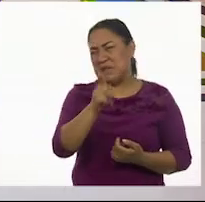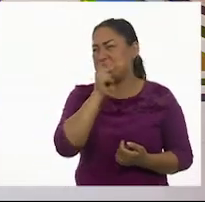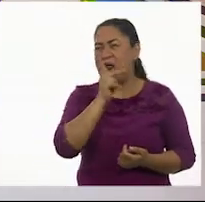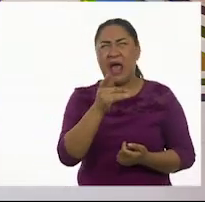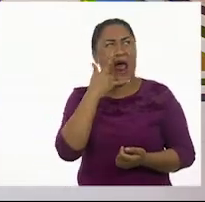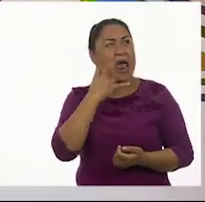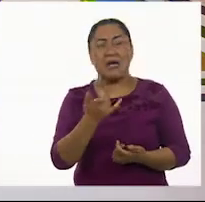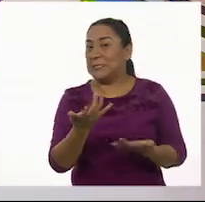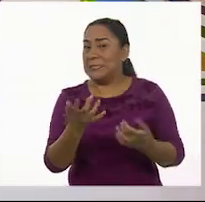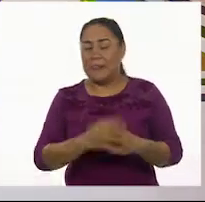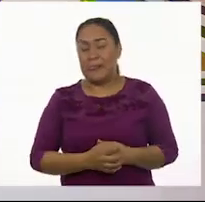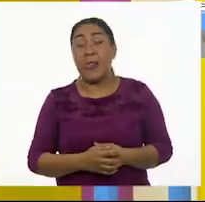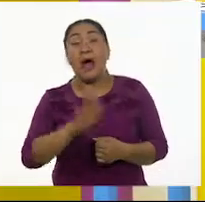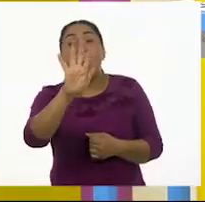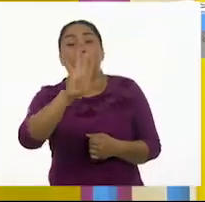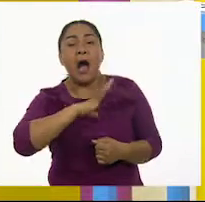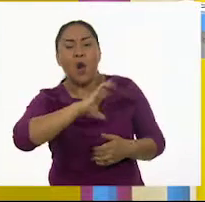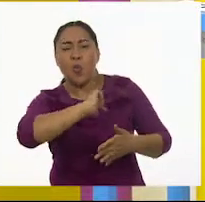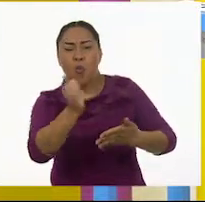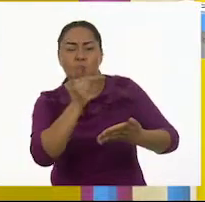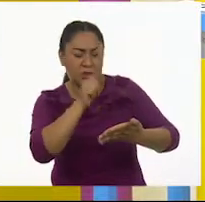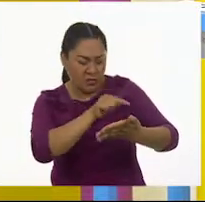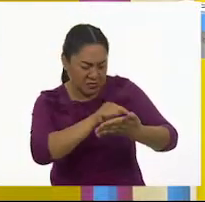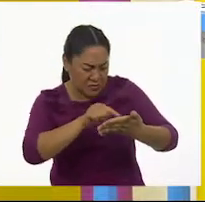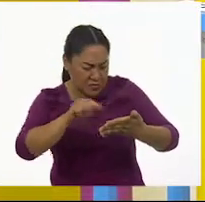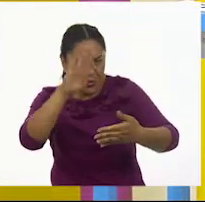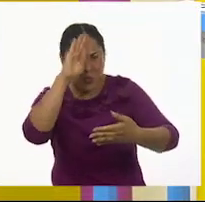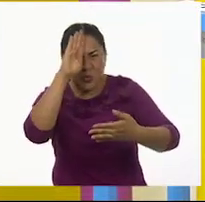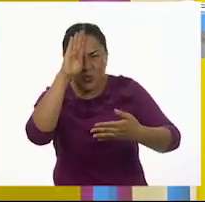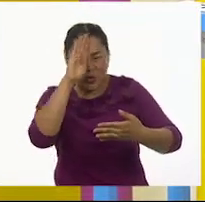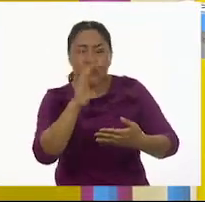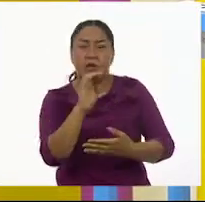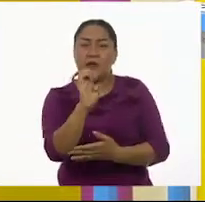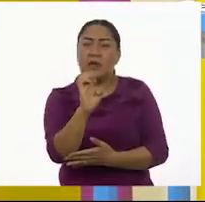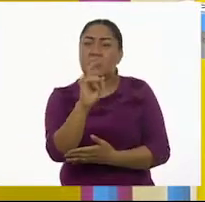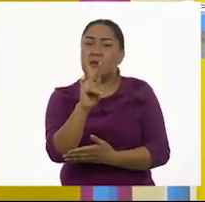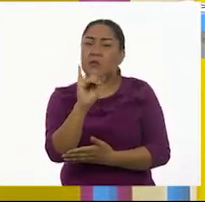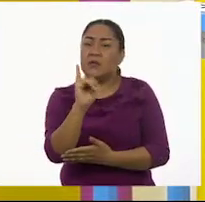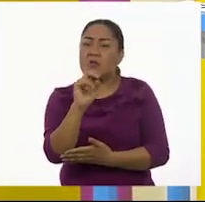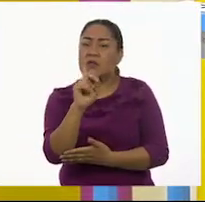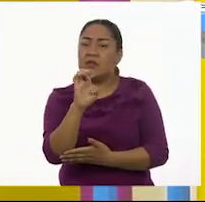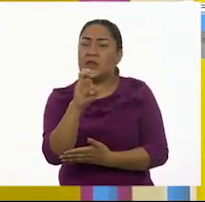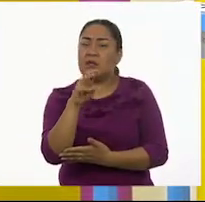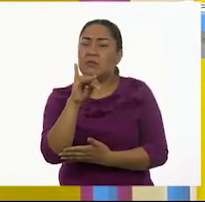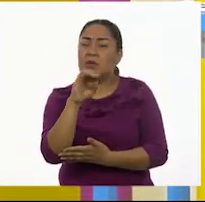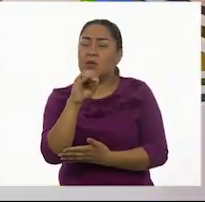esa palabra, sí. Aquí hay otra palabra larga y muy rara. Epidemiología.